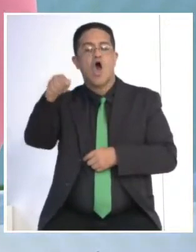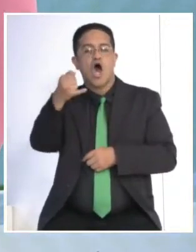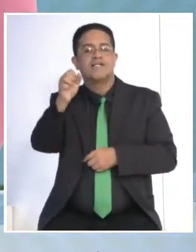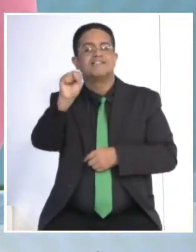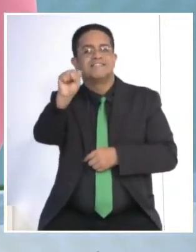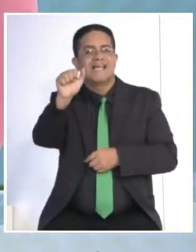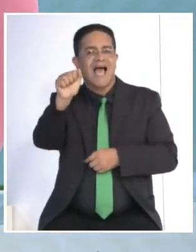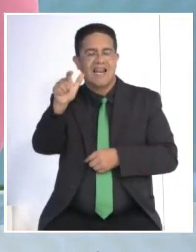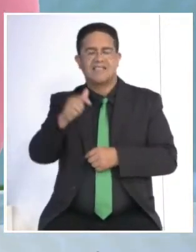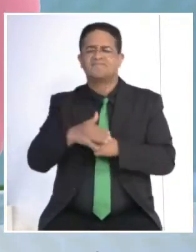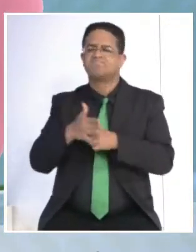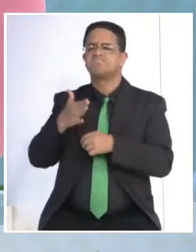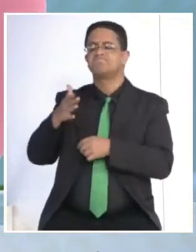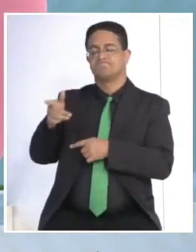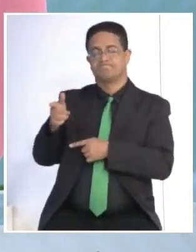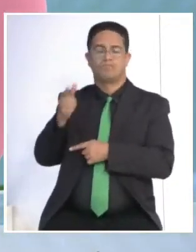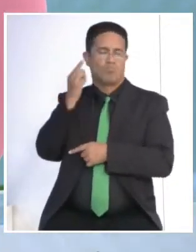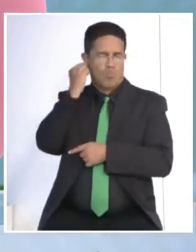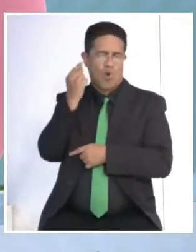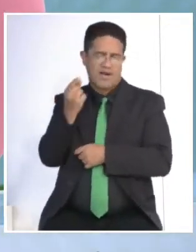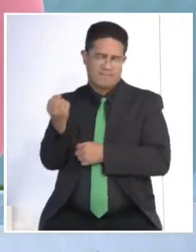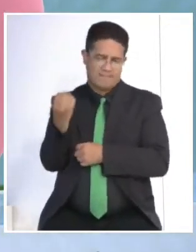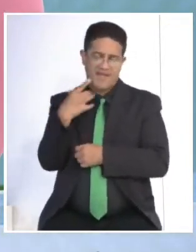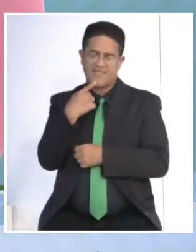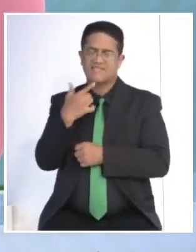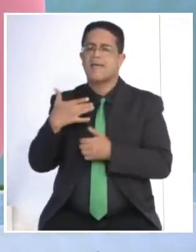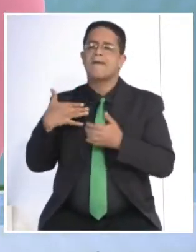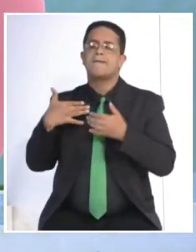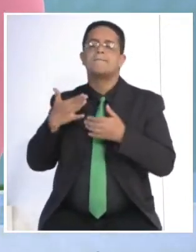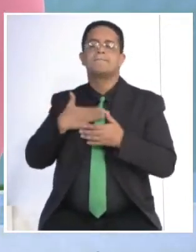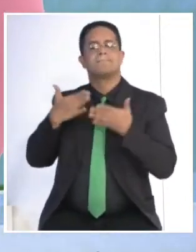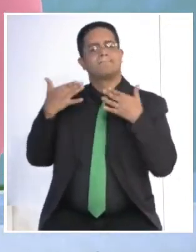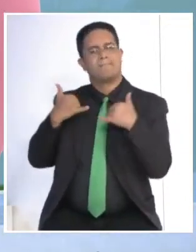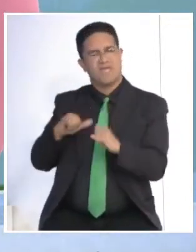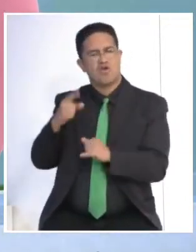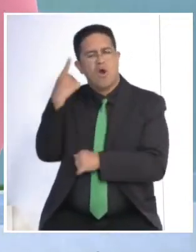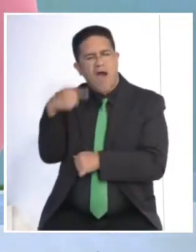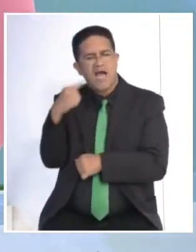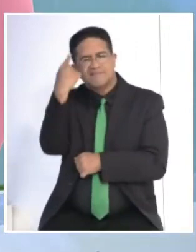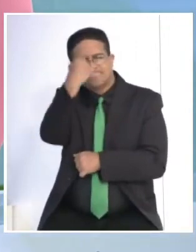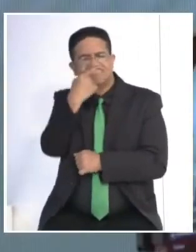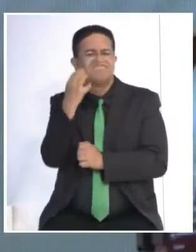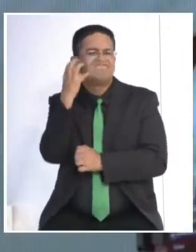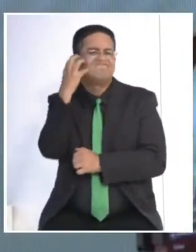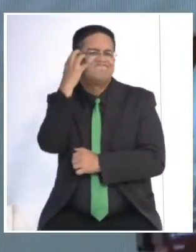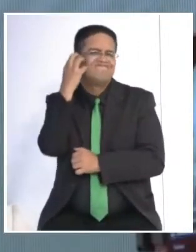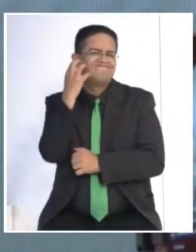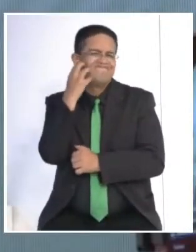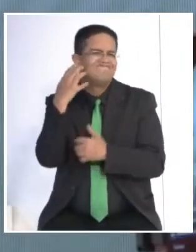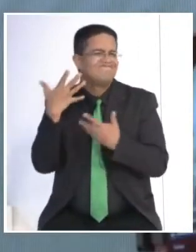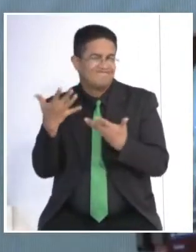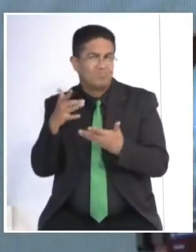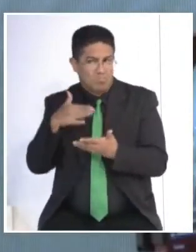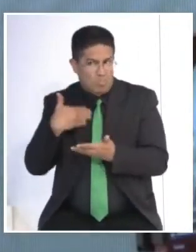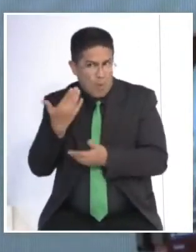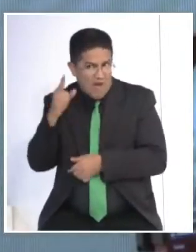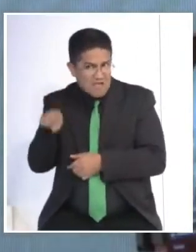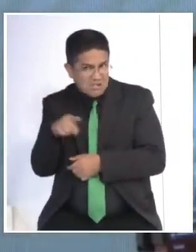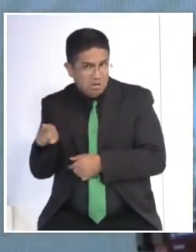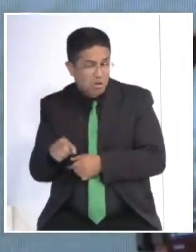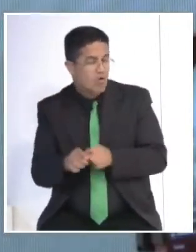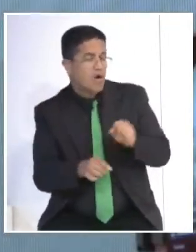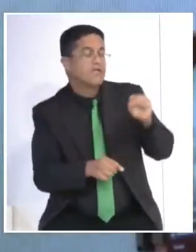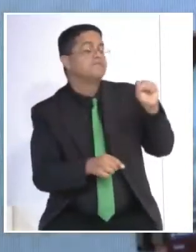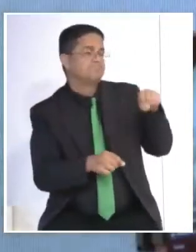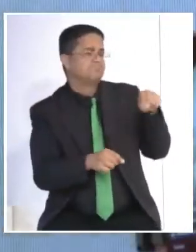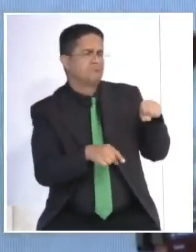¿Se pueden usar este tipo de tratamiento? Bueno, probablemente también sean marcas de acné. Sí, me imagino que por la edad se refiere a cicatrices